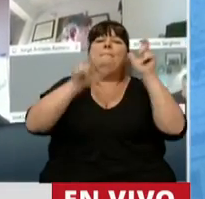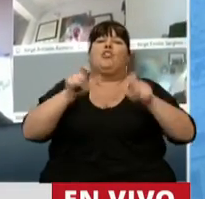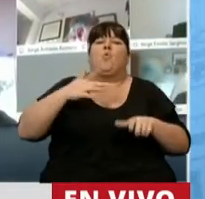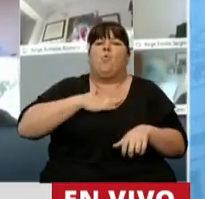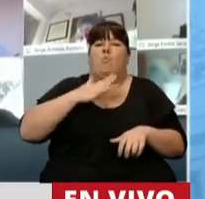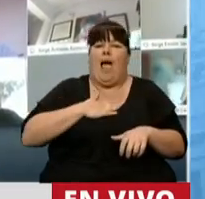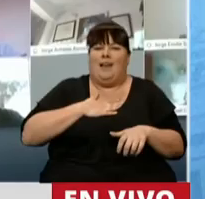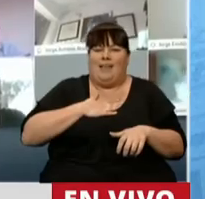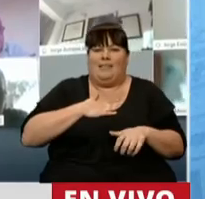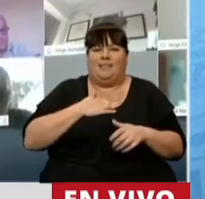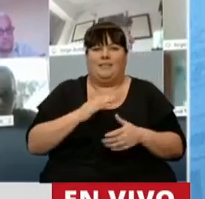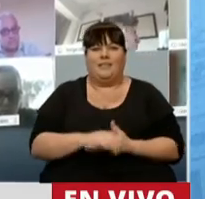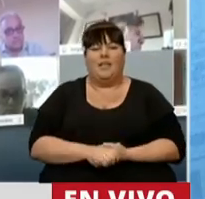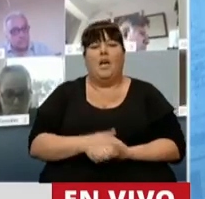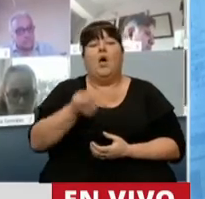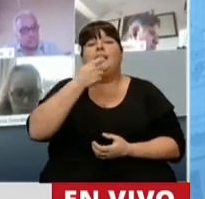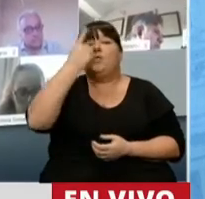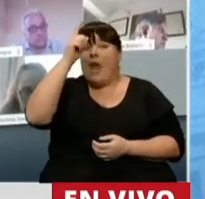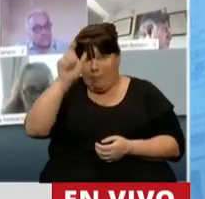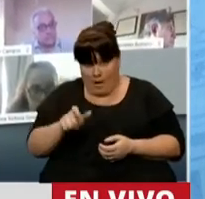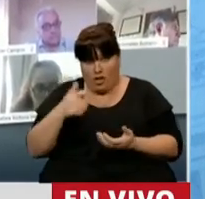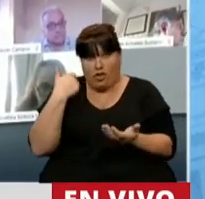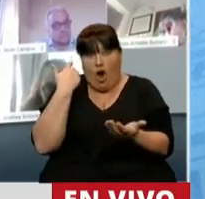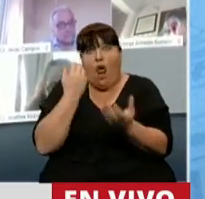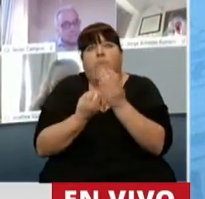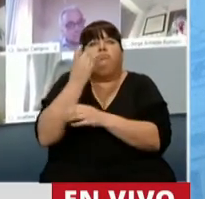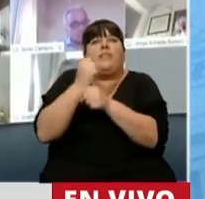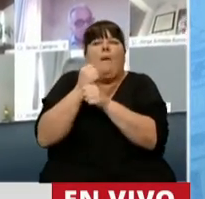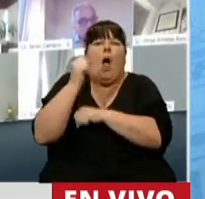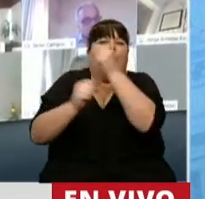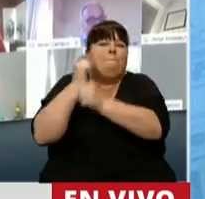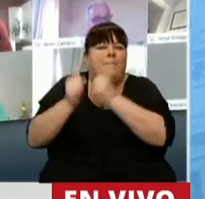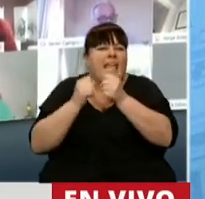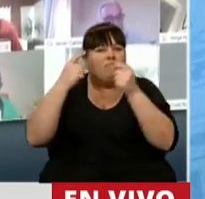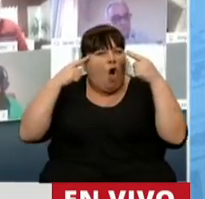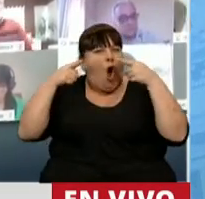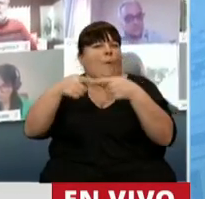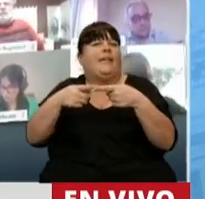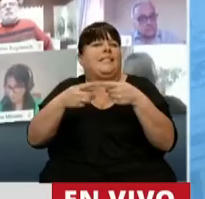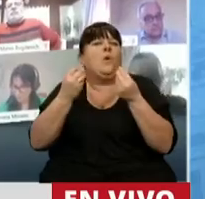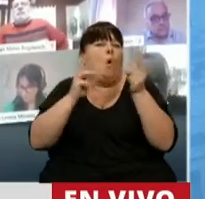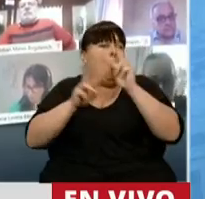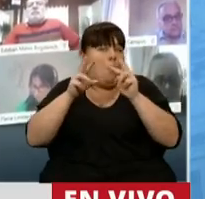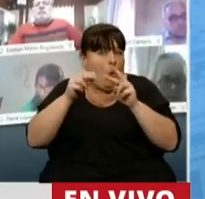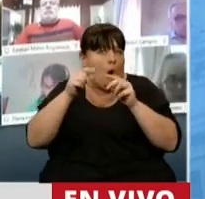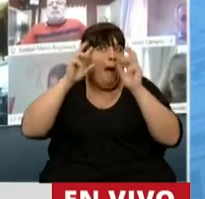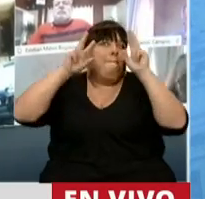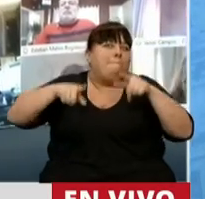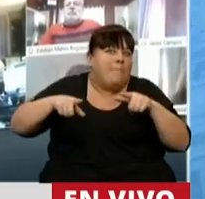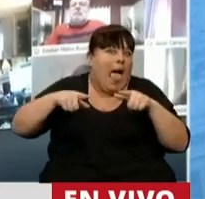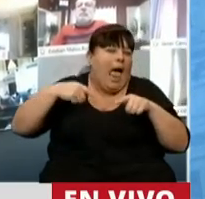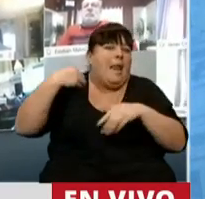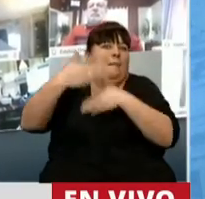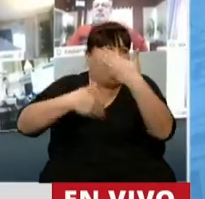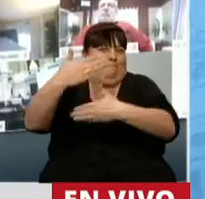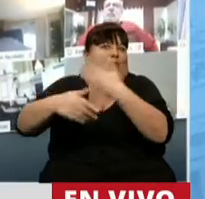humanas. Cuando alguien encara un emprendimiento, una empresa, lo hace con un objetivo de obtener un plan para